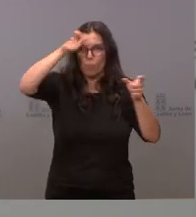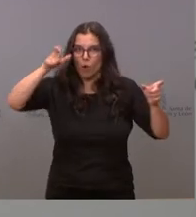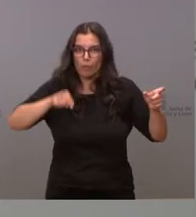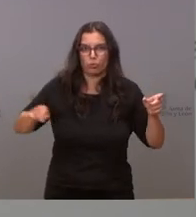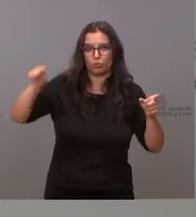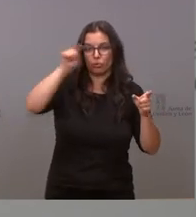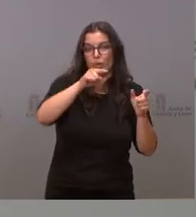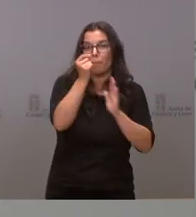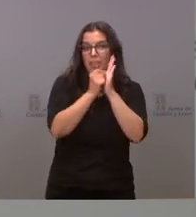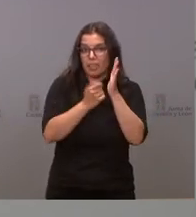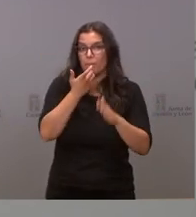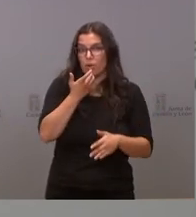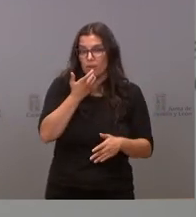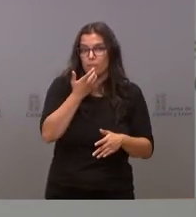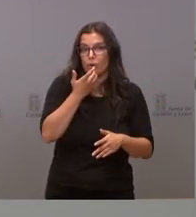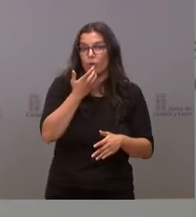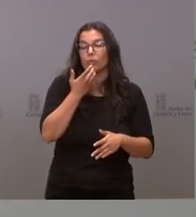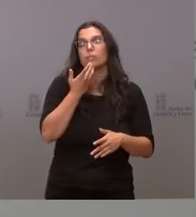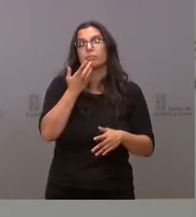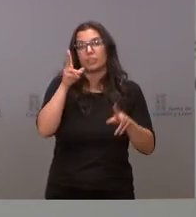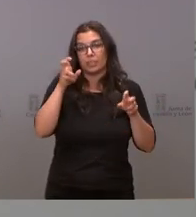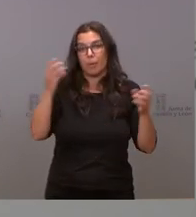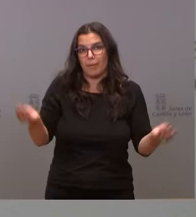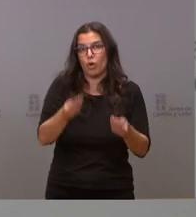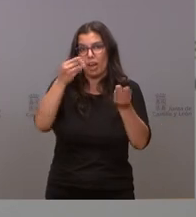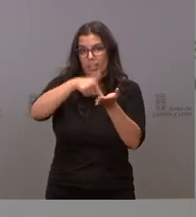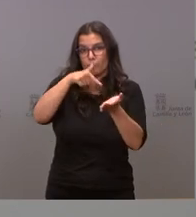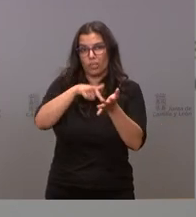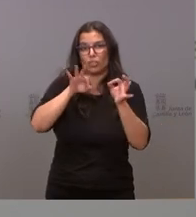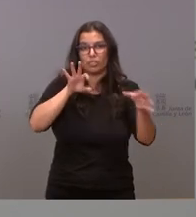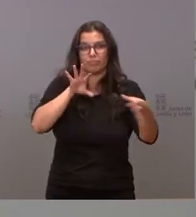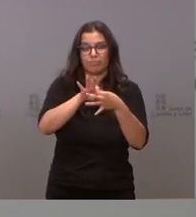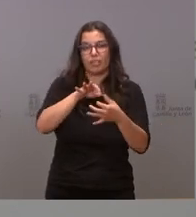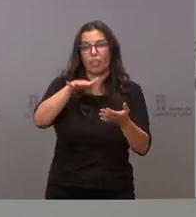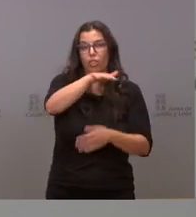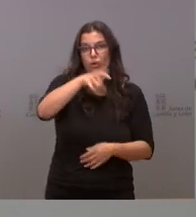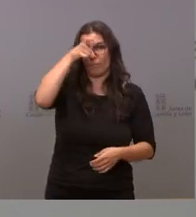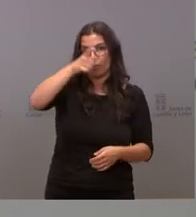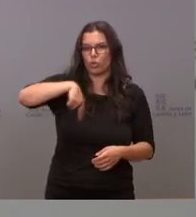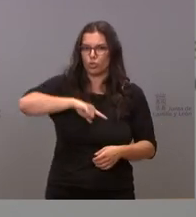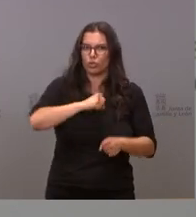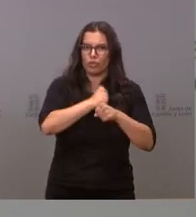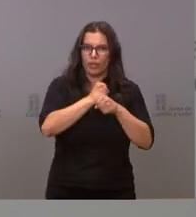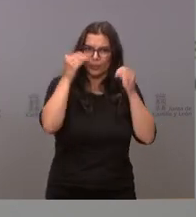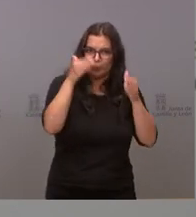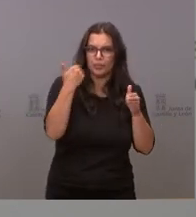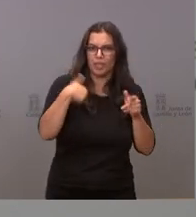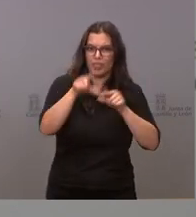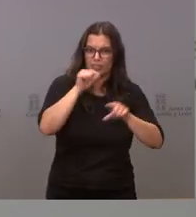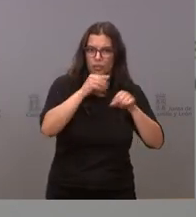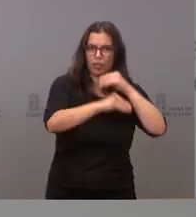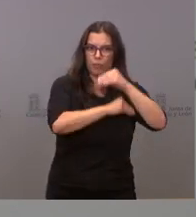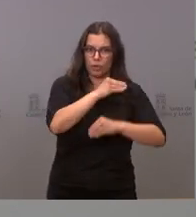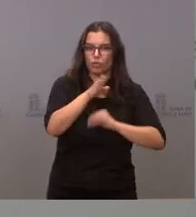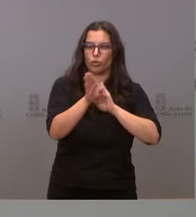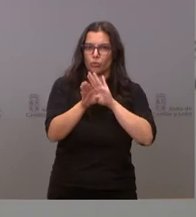es mejorar la fiscalidad rural. Nosotros estamos trabajando en ello, hemos adoptado medidas y estamos